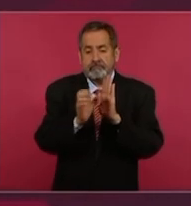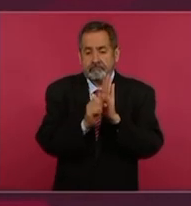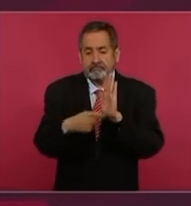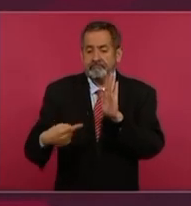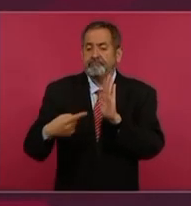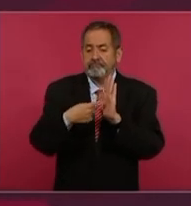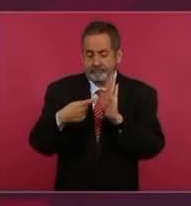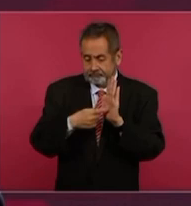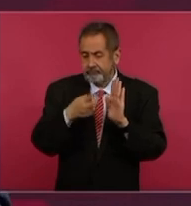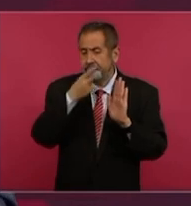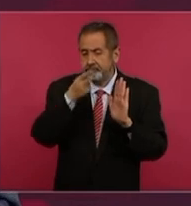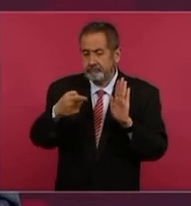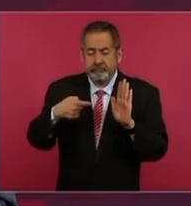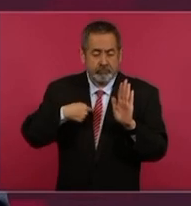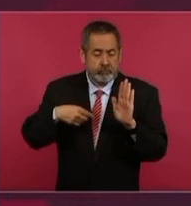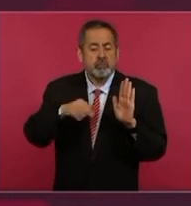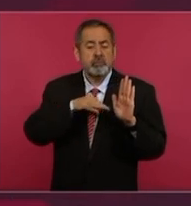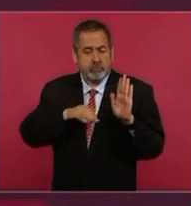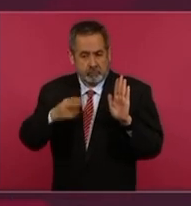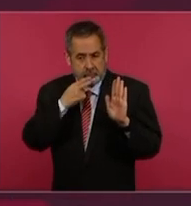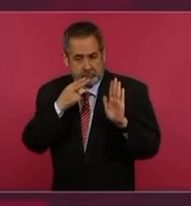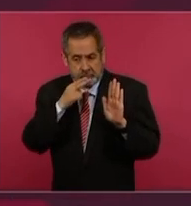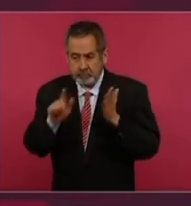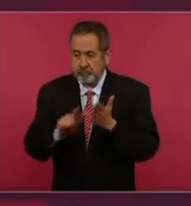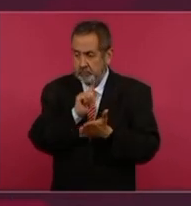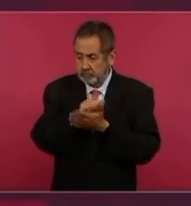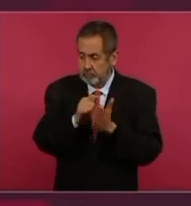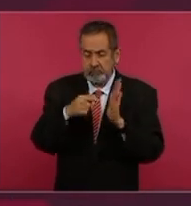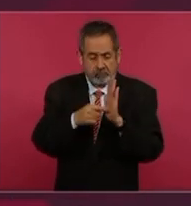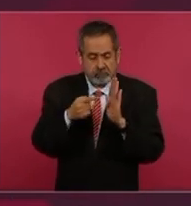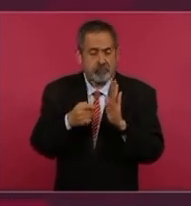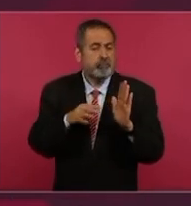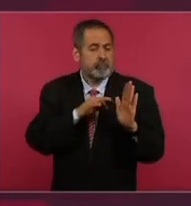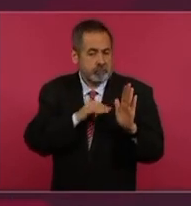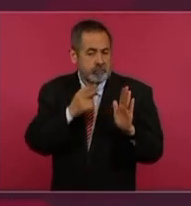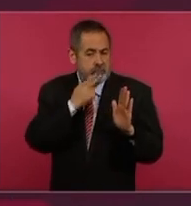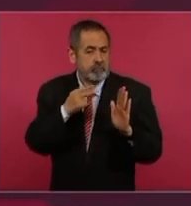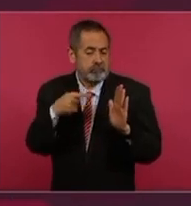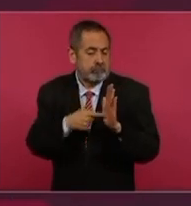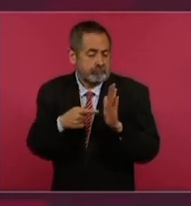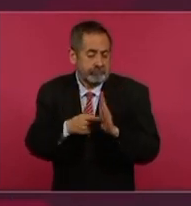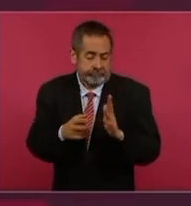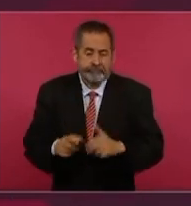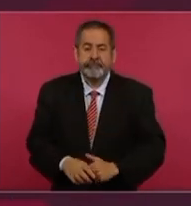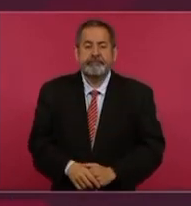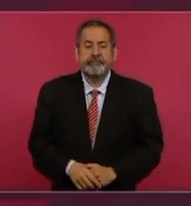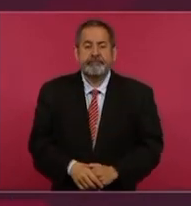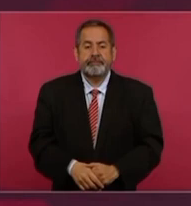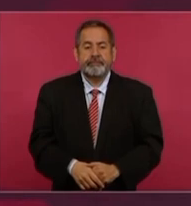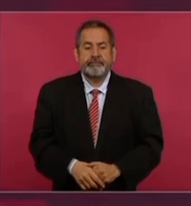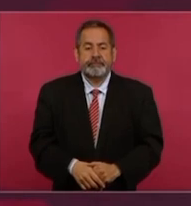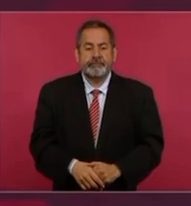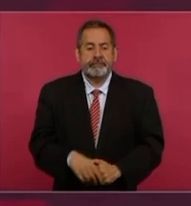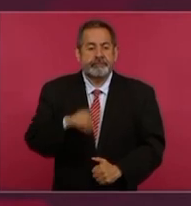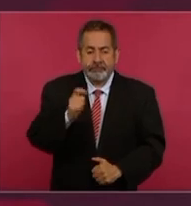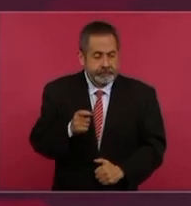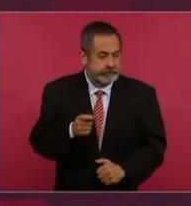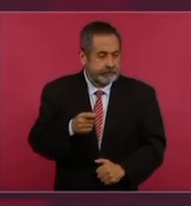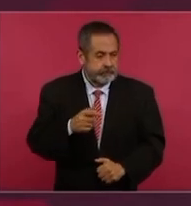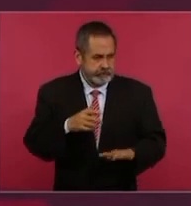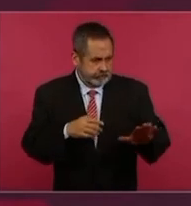la Constitución y en la ley, es nada más